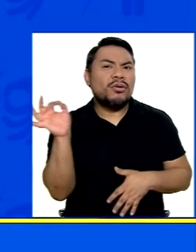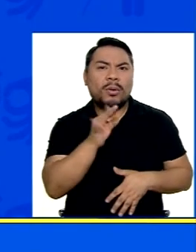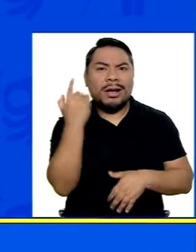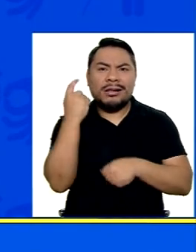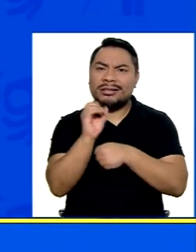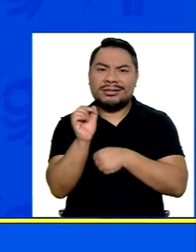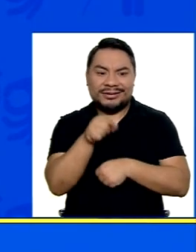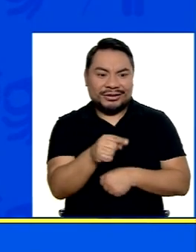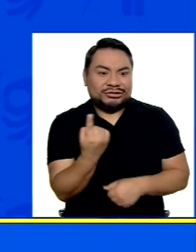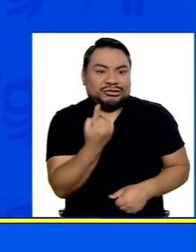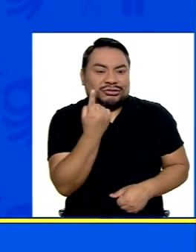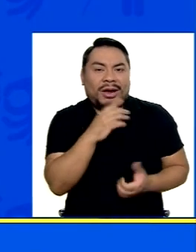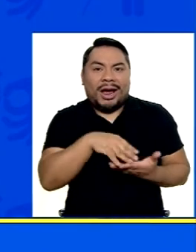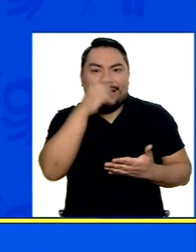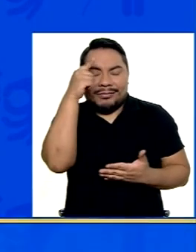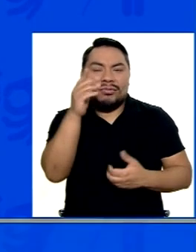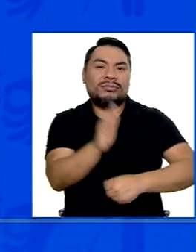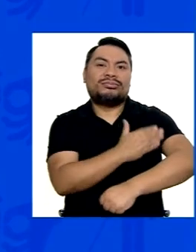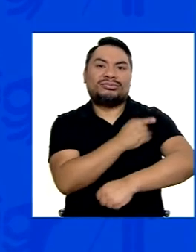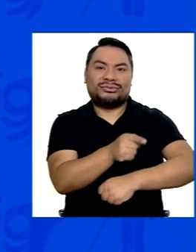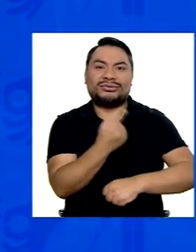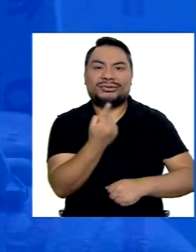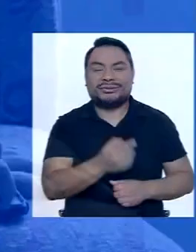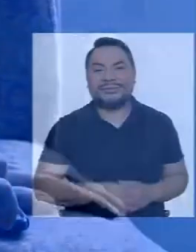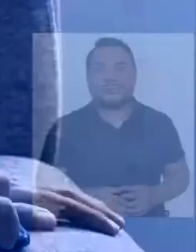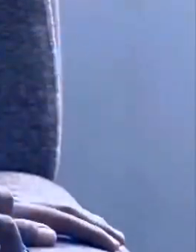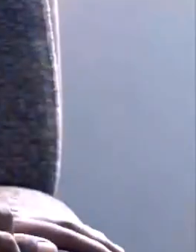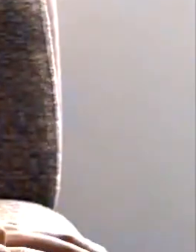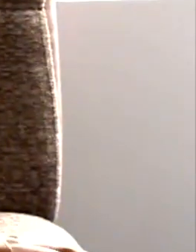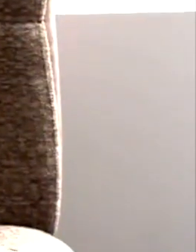Y así descubrimos Que su mundo Era la música